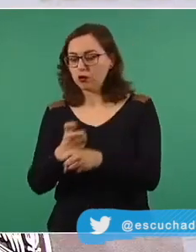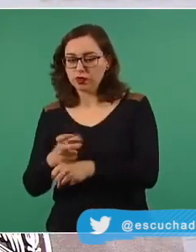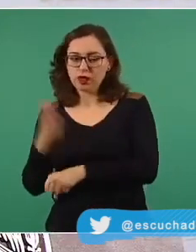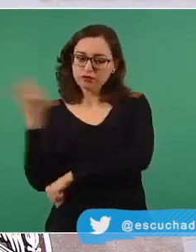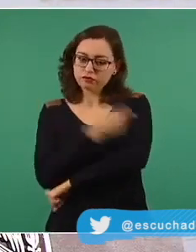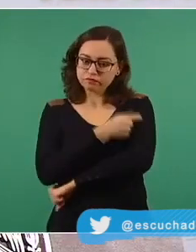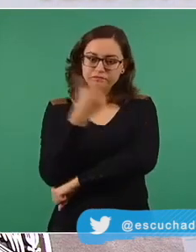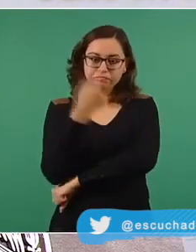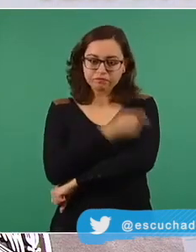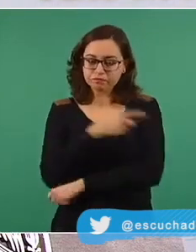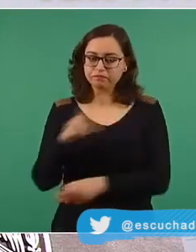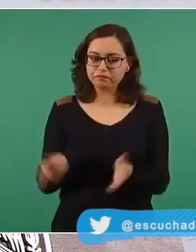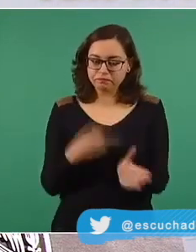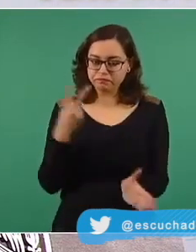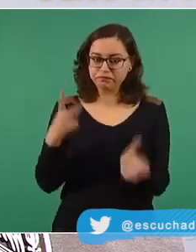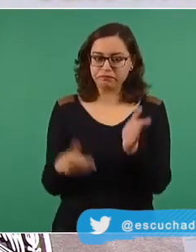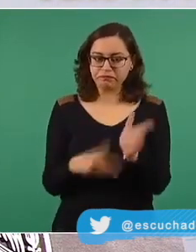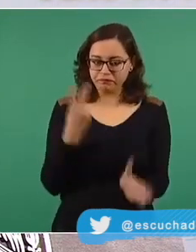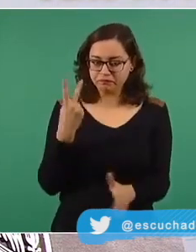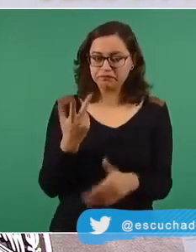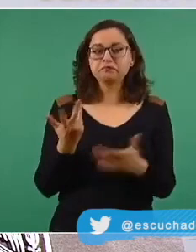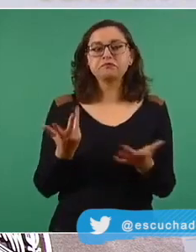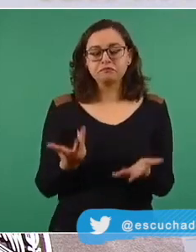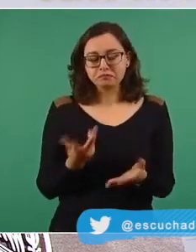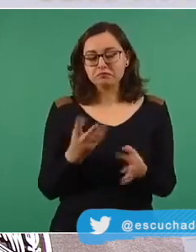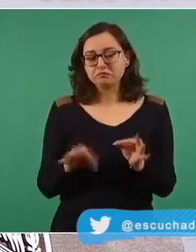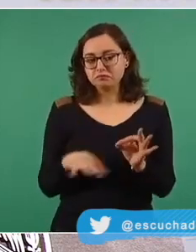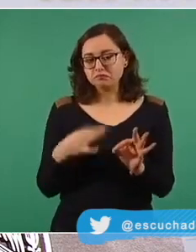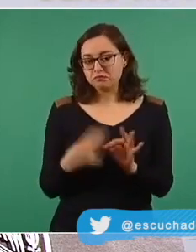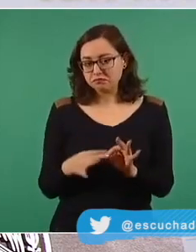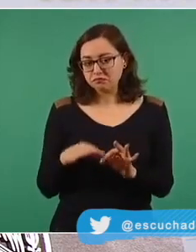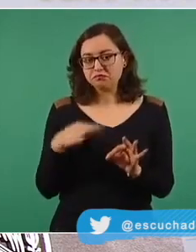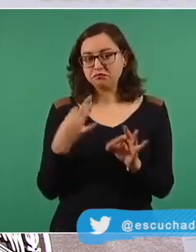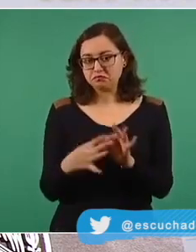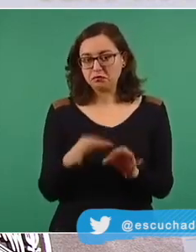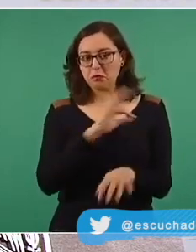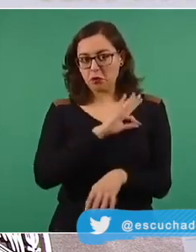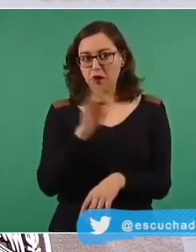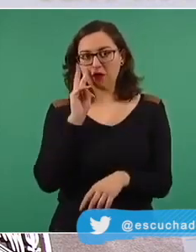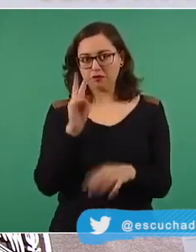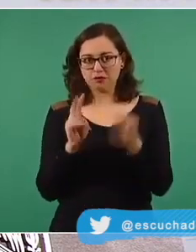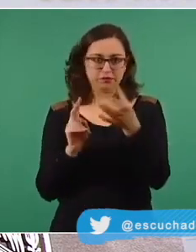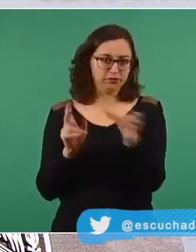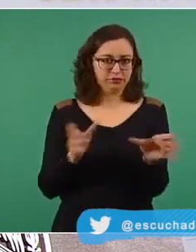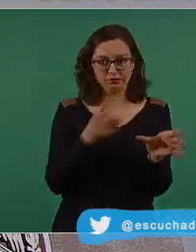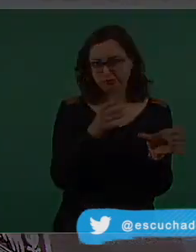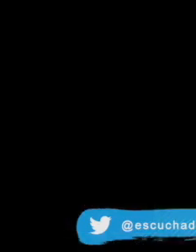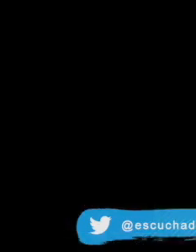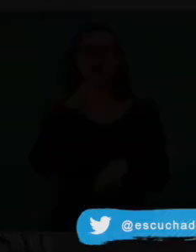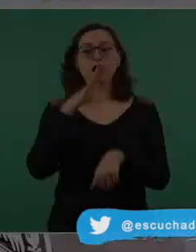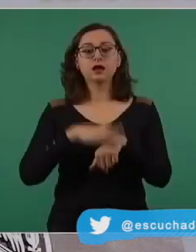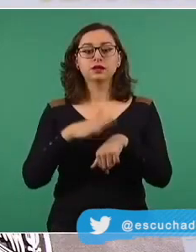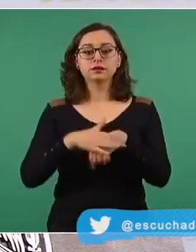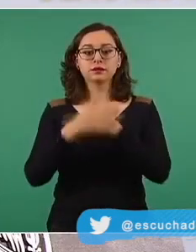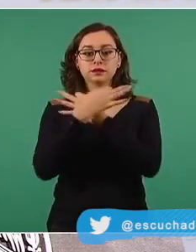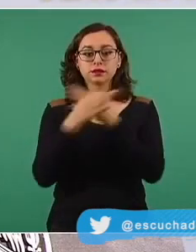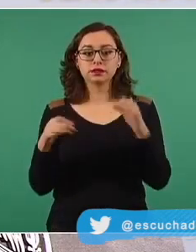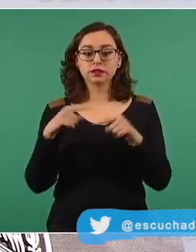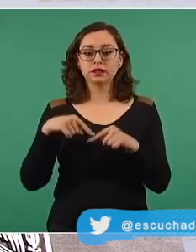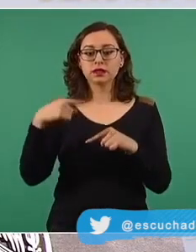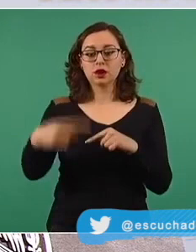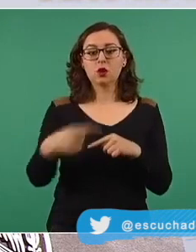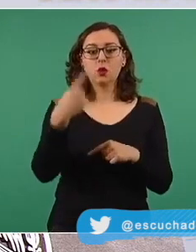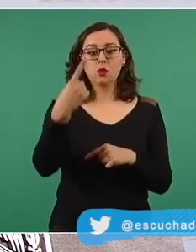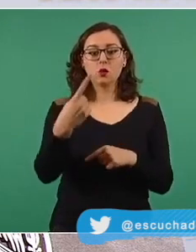comparación con el máximo registrado en la segunda ola de contagios en enero. En las últimas 24 horas, la ocupación de camas generales y de